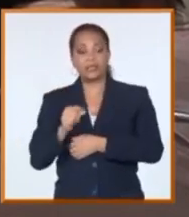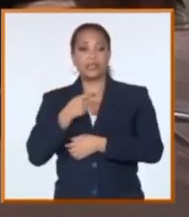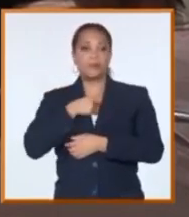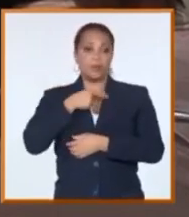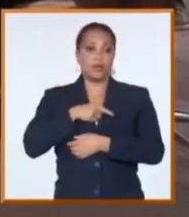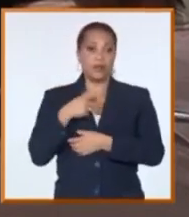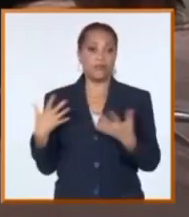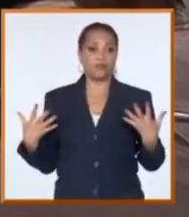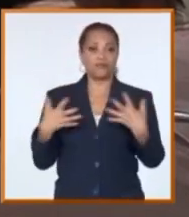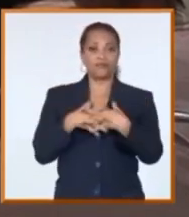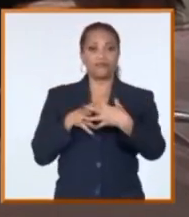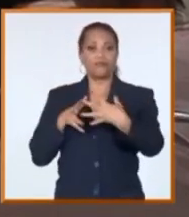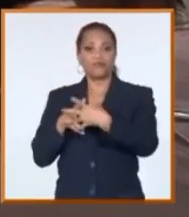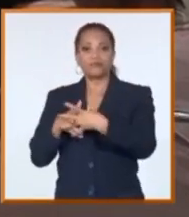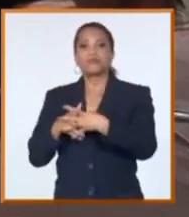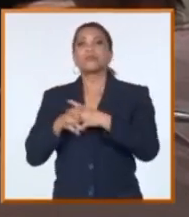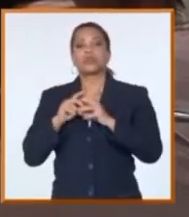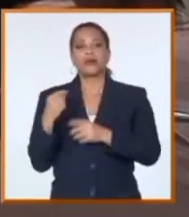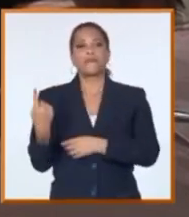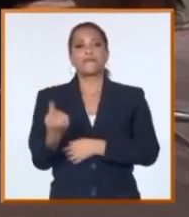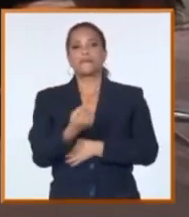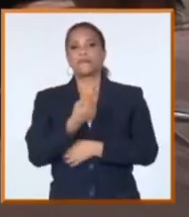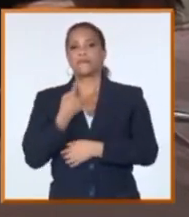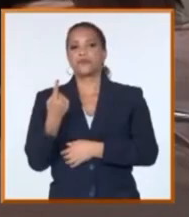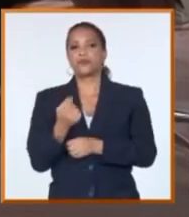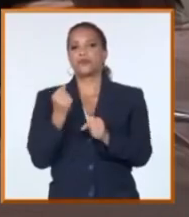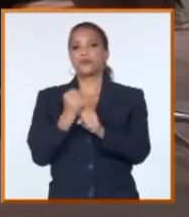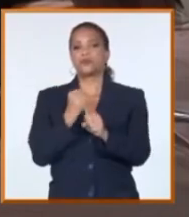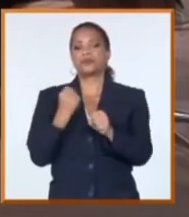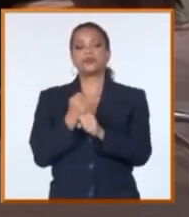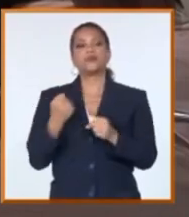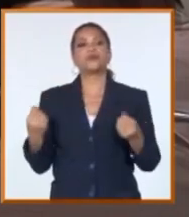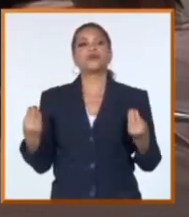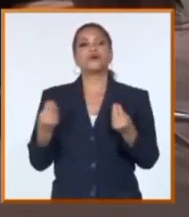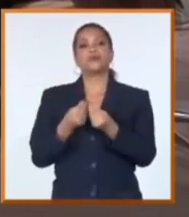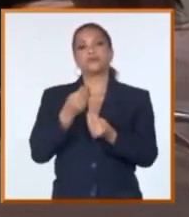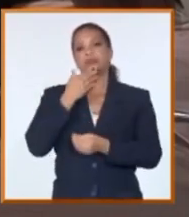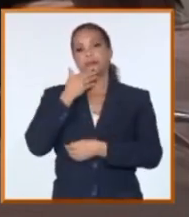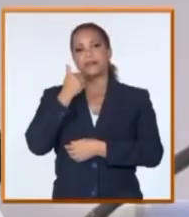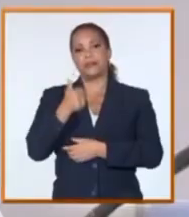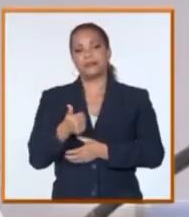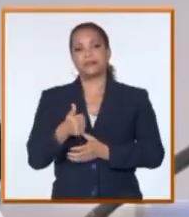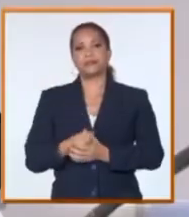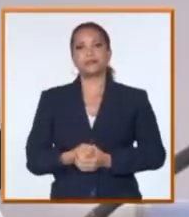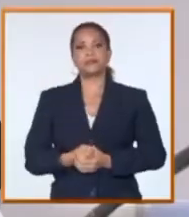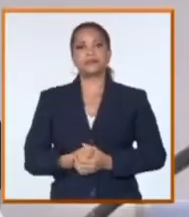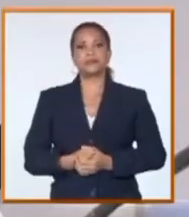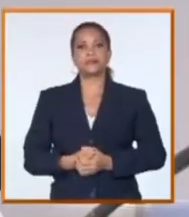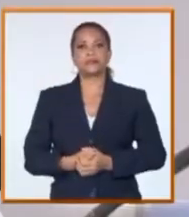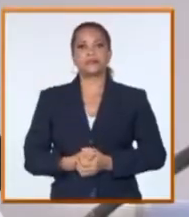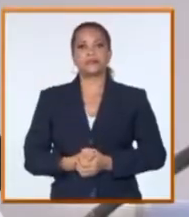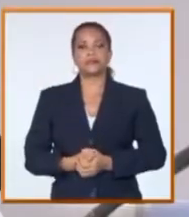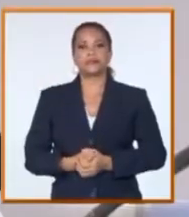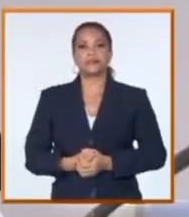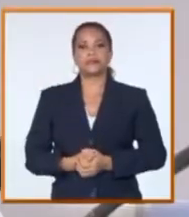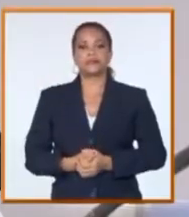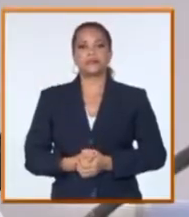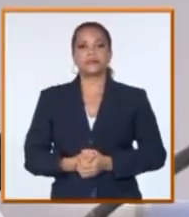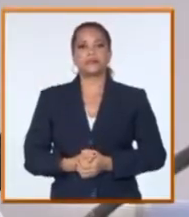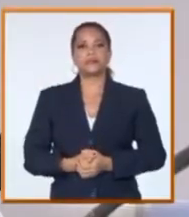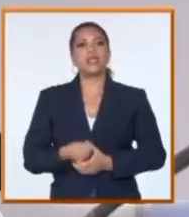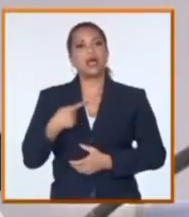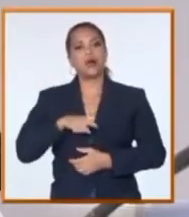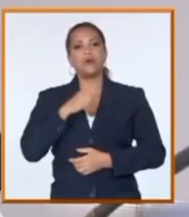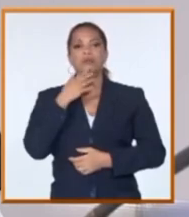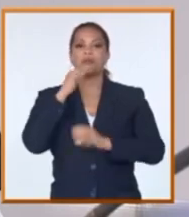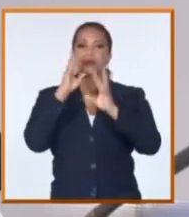que también convertir en multiplicadores de la información que se está brindando y de nuestras entidades empresariales, pues debemos llegar a tener mejores